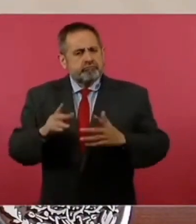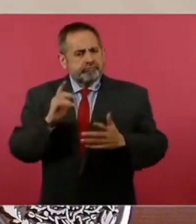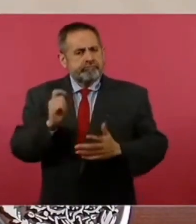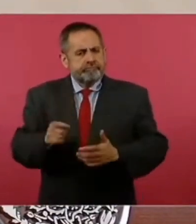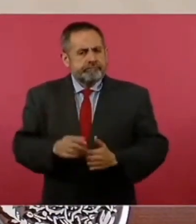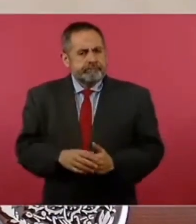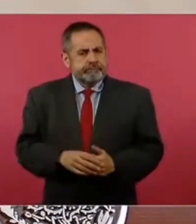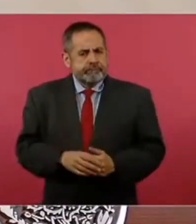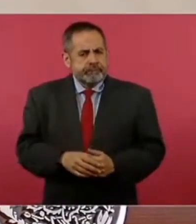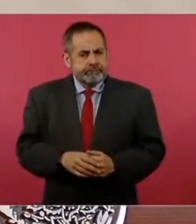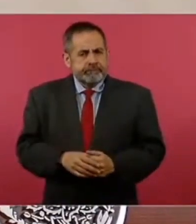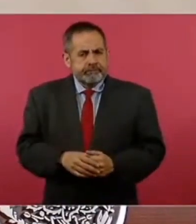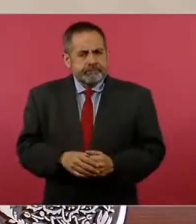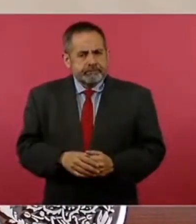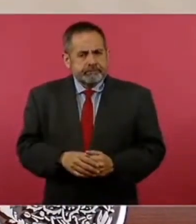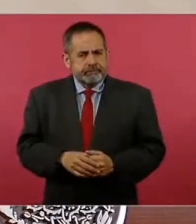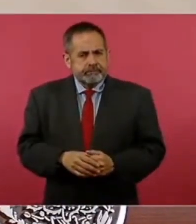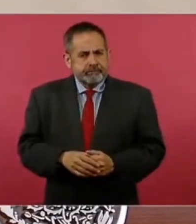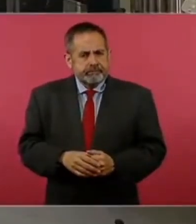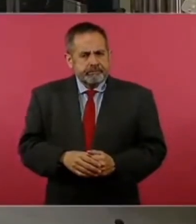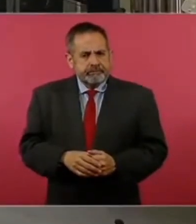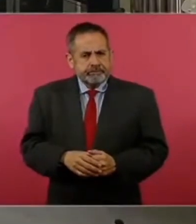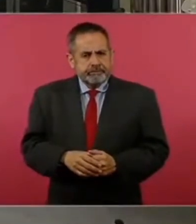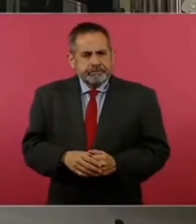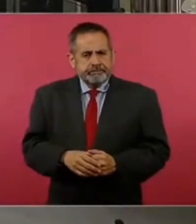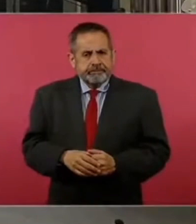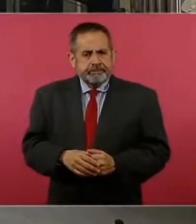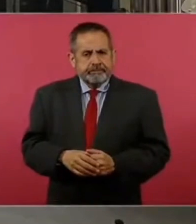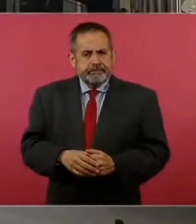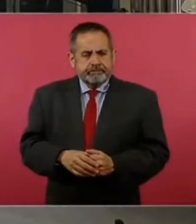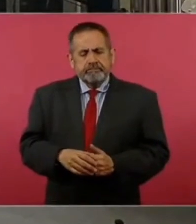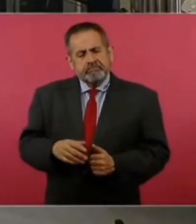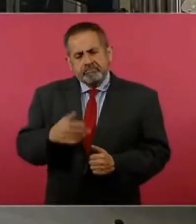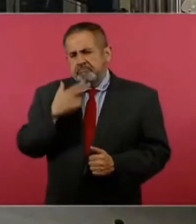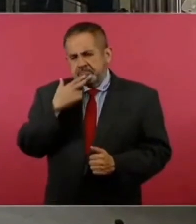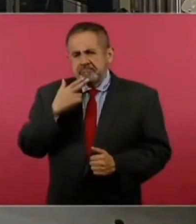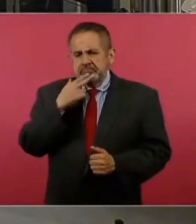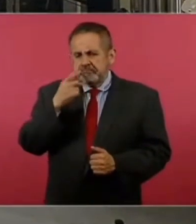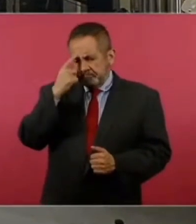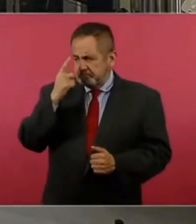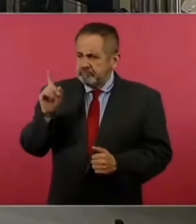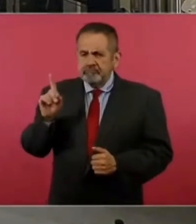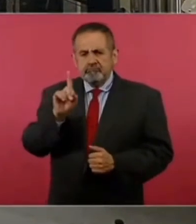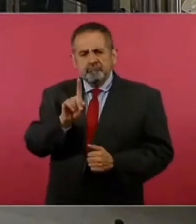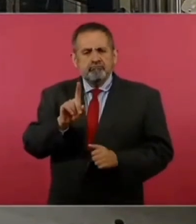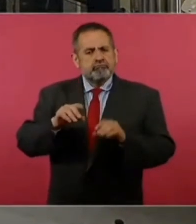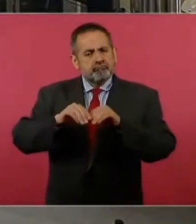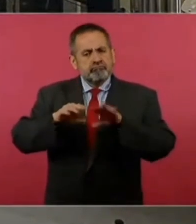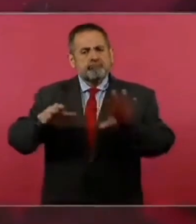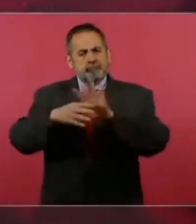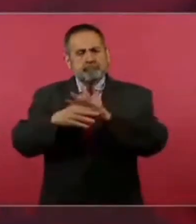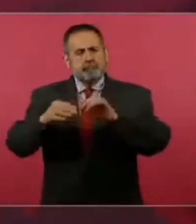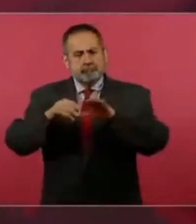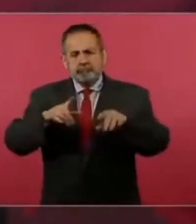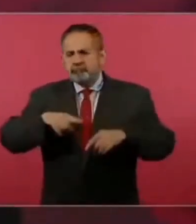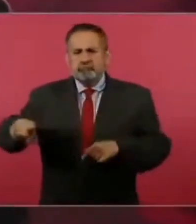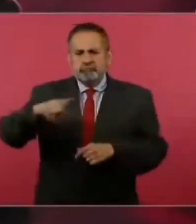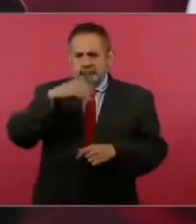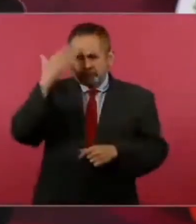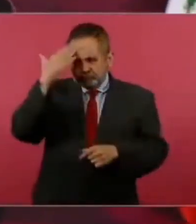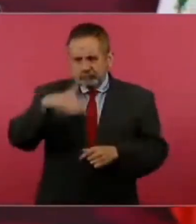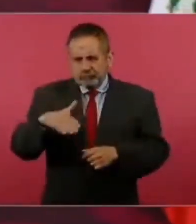es conveniente que se sepa